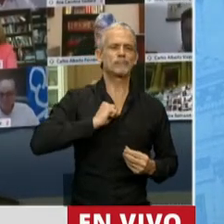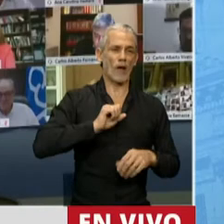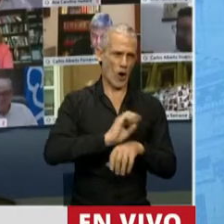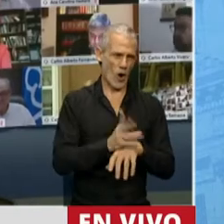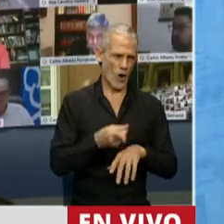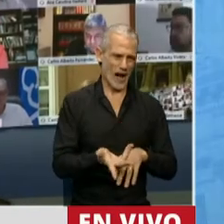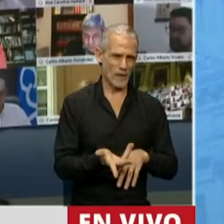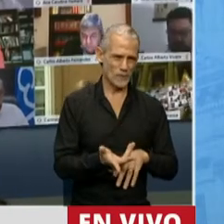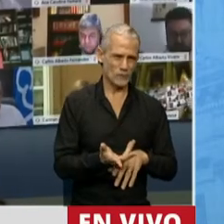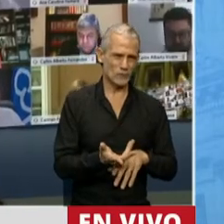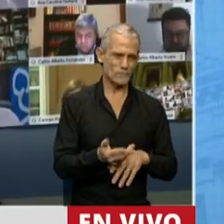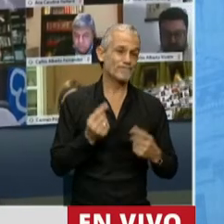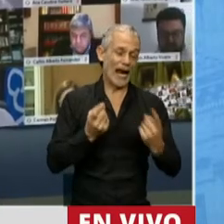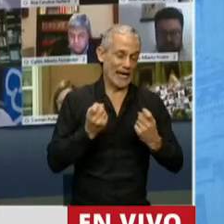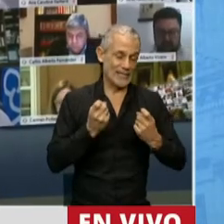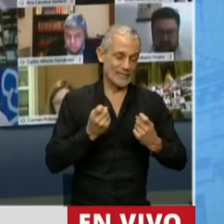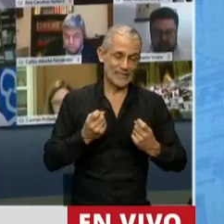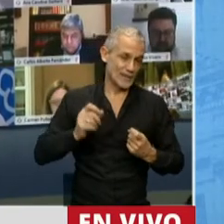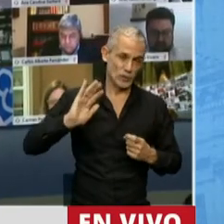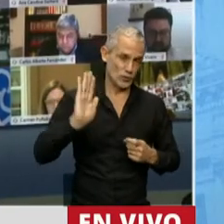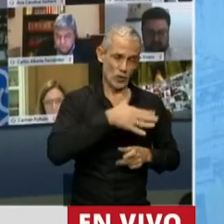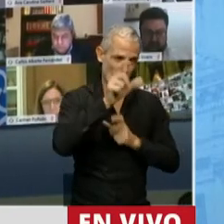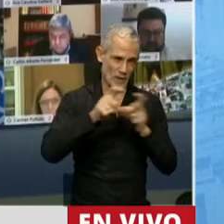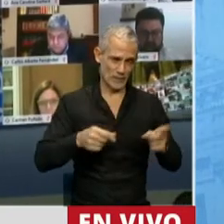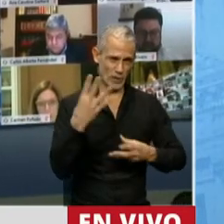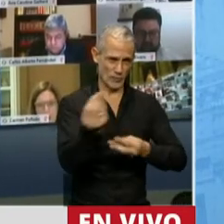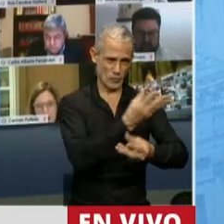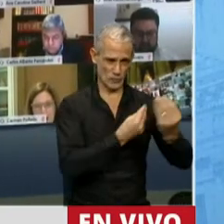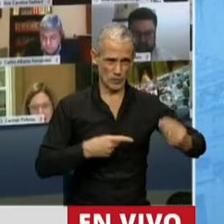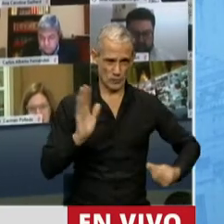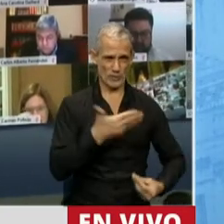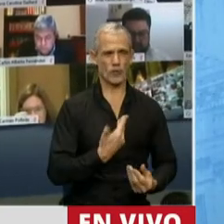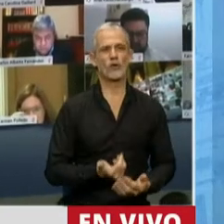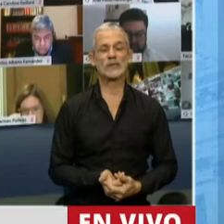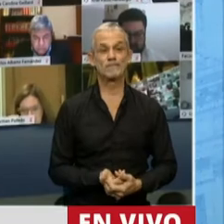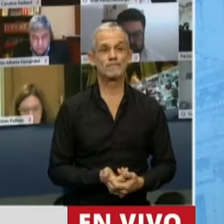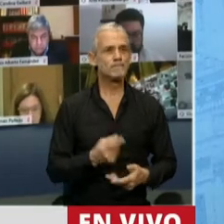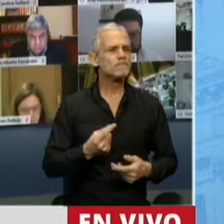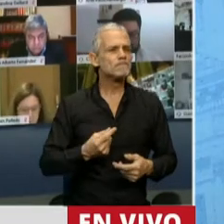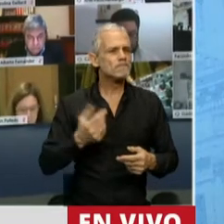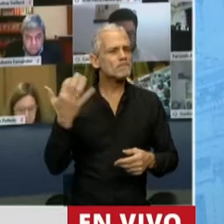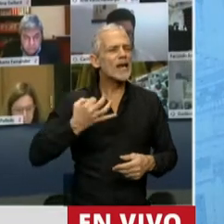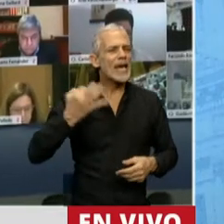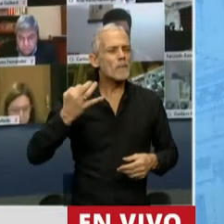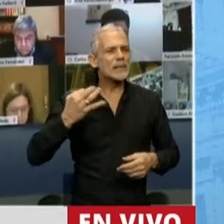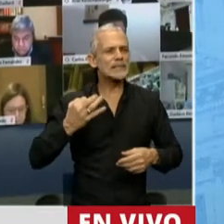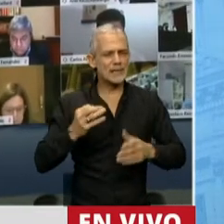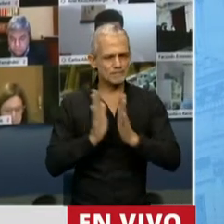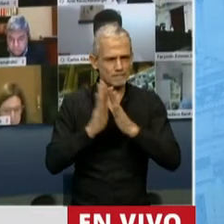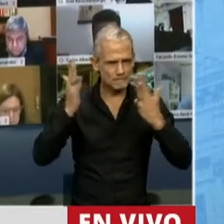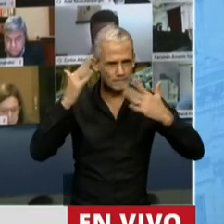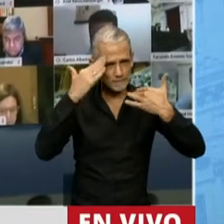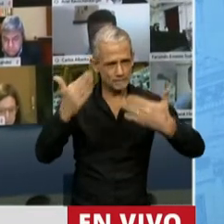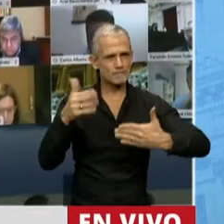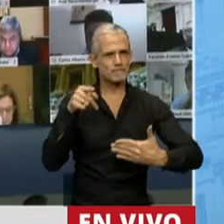que tanto necesita de la colaboración y la solidaridad de todos. Una especial mención a todos ellos.